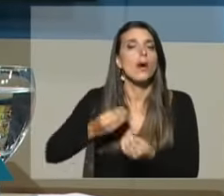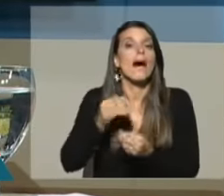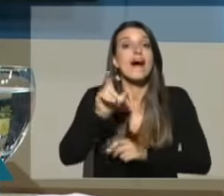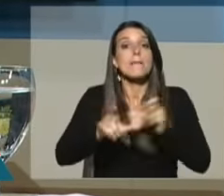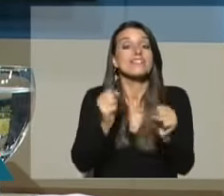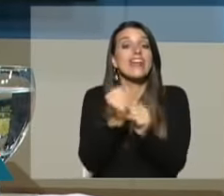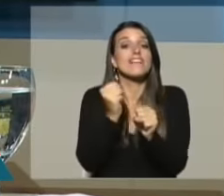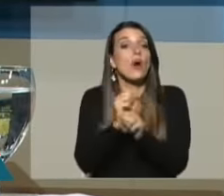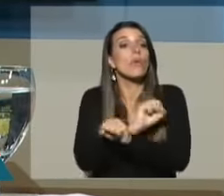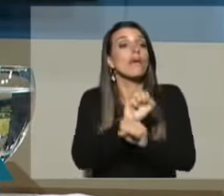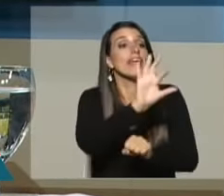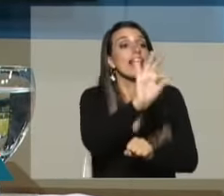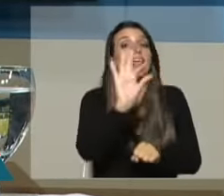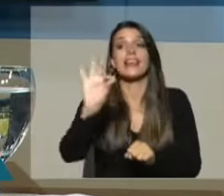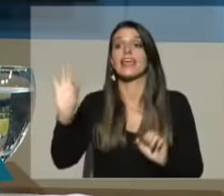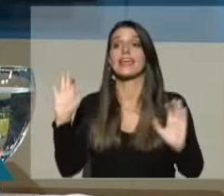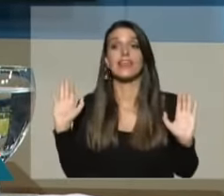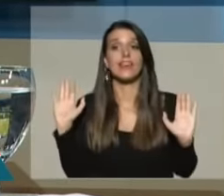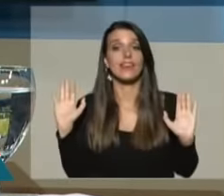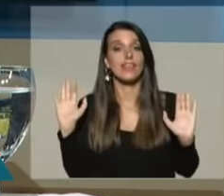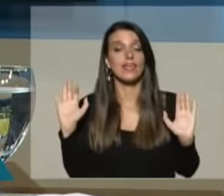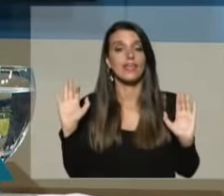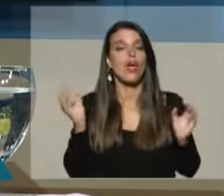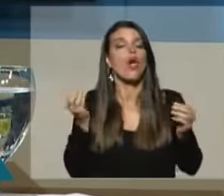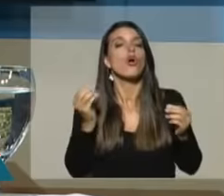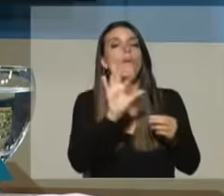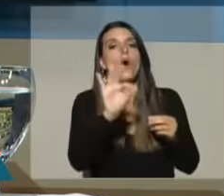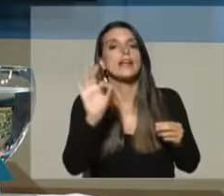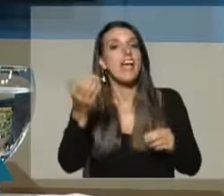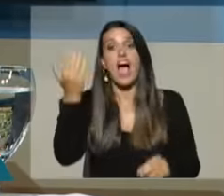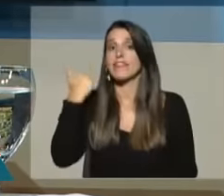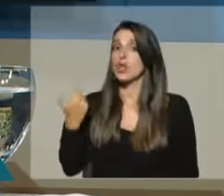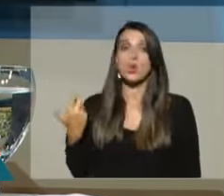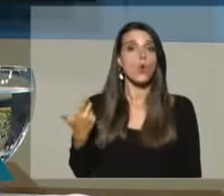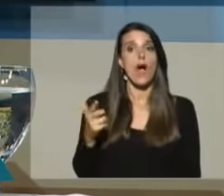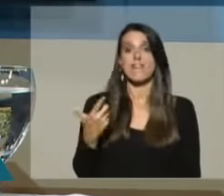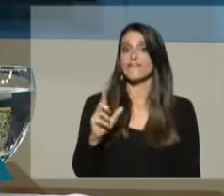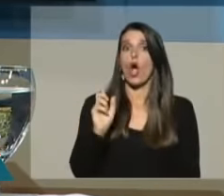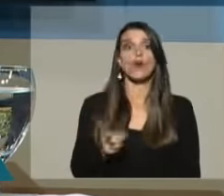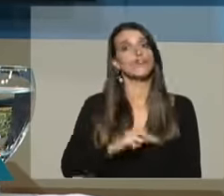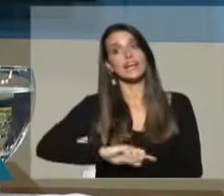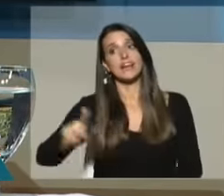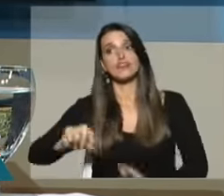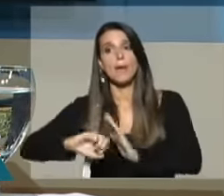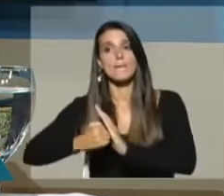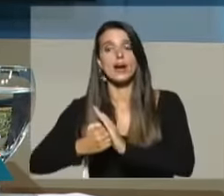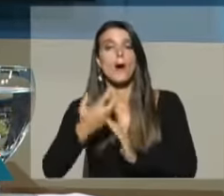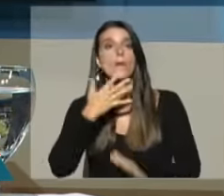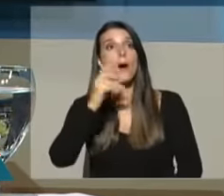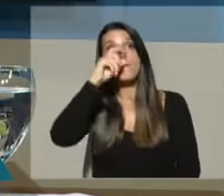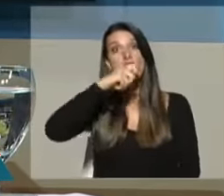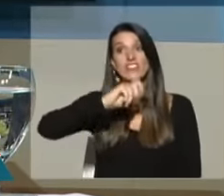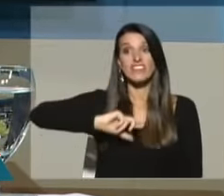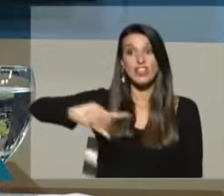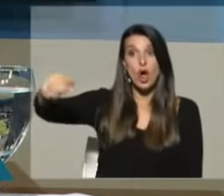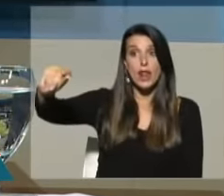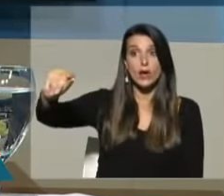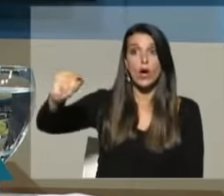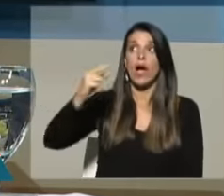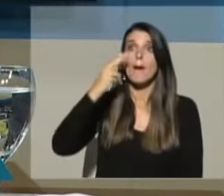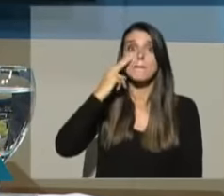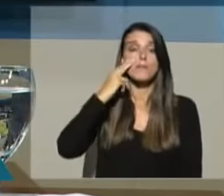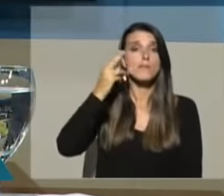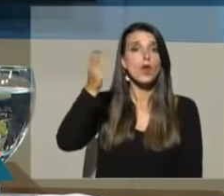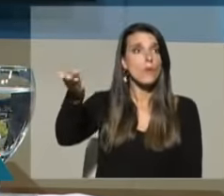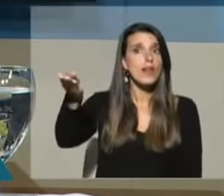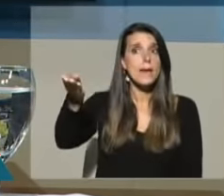trabajador de optar. Ahora, esa posibilidad de optar no la tenía. Cuando usted se alejaba de Montevideo, empezaban los problemas.